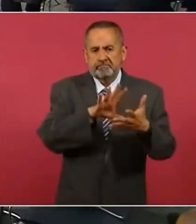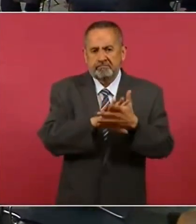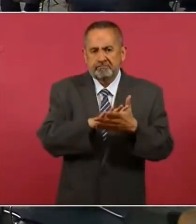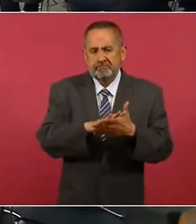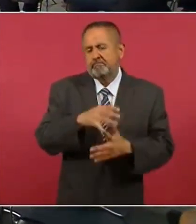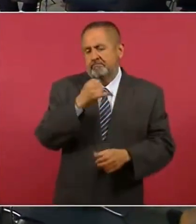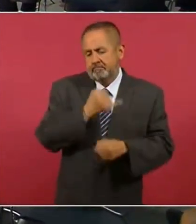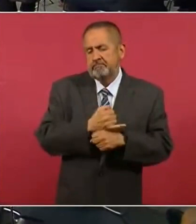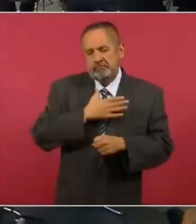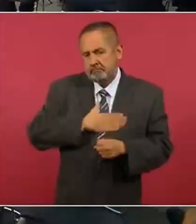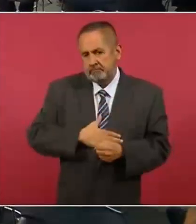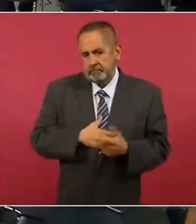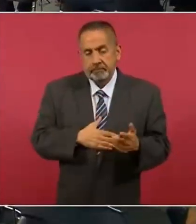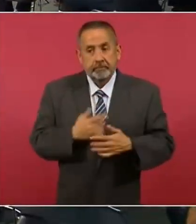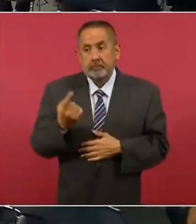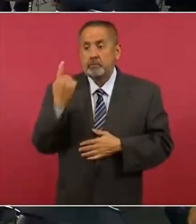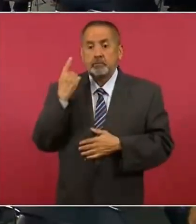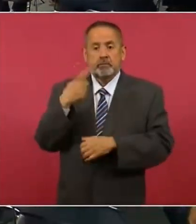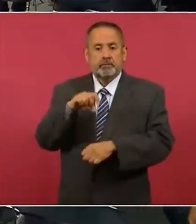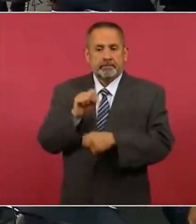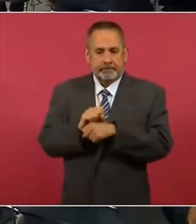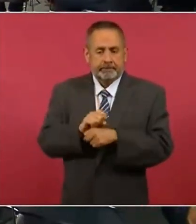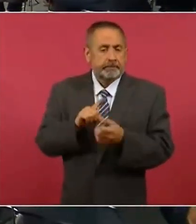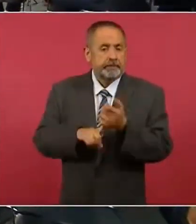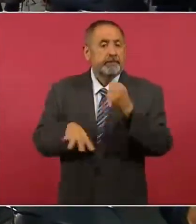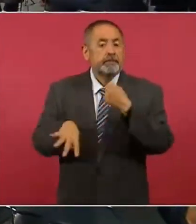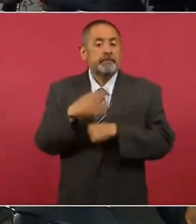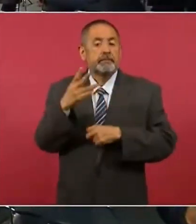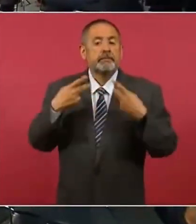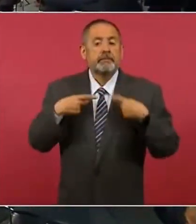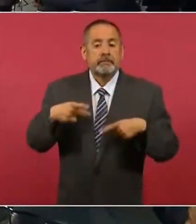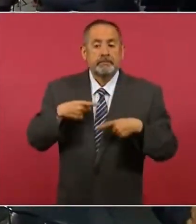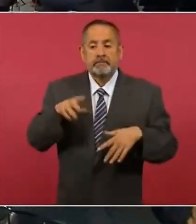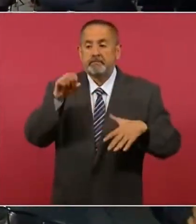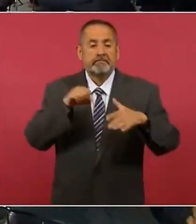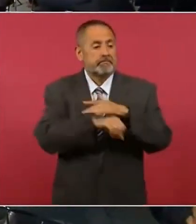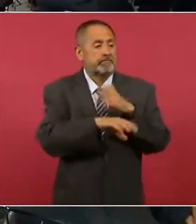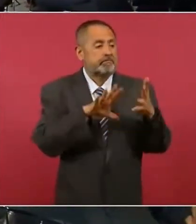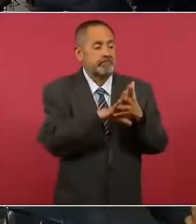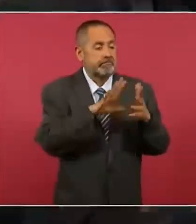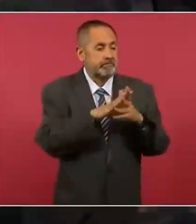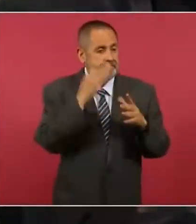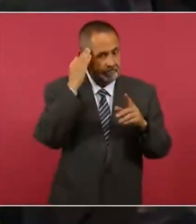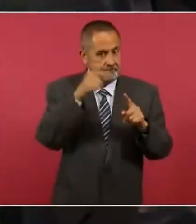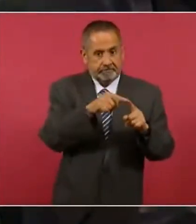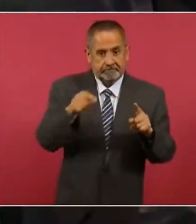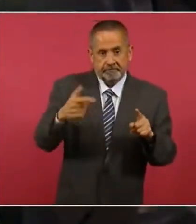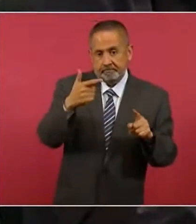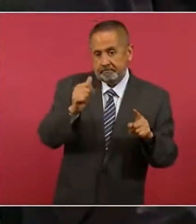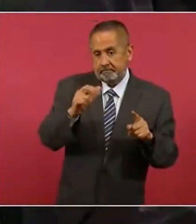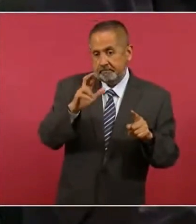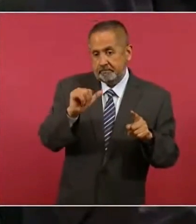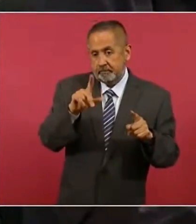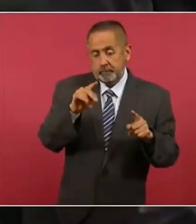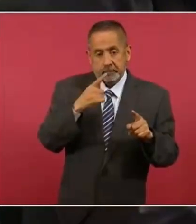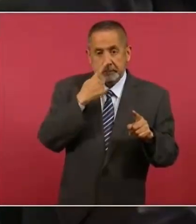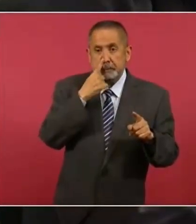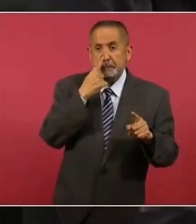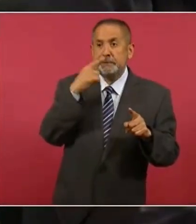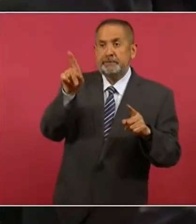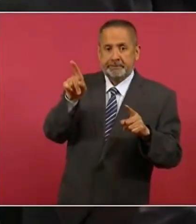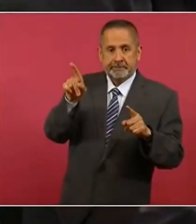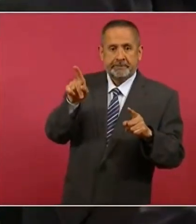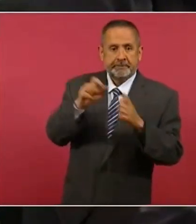La semana pasada, los familiares de 14 personas privadas de la libertad en el periodo de García Luna presentaron una